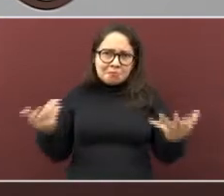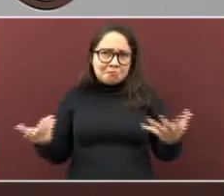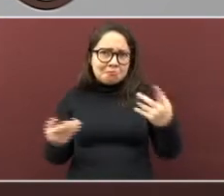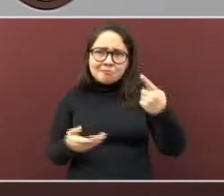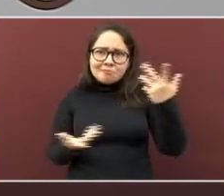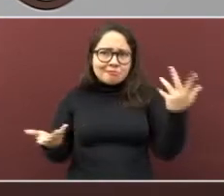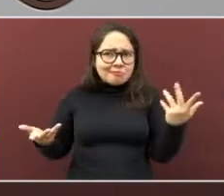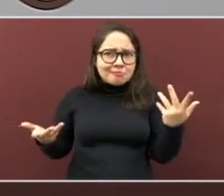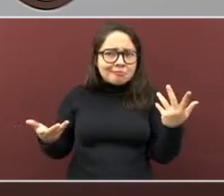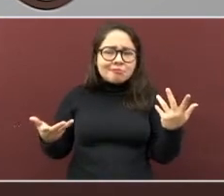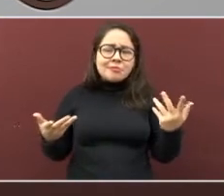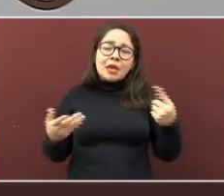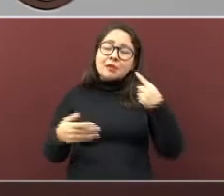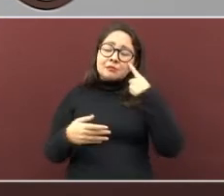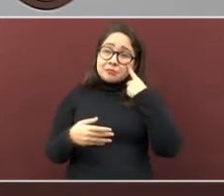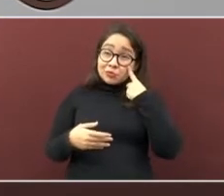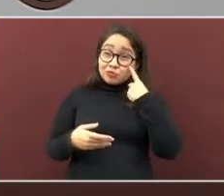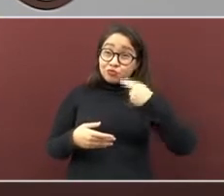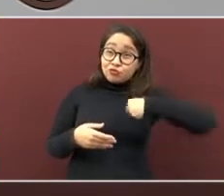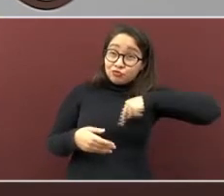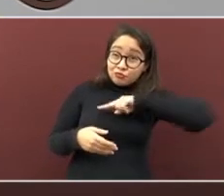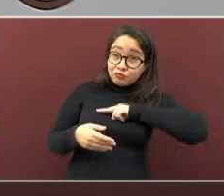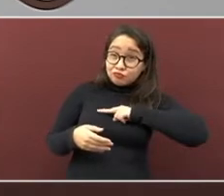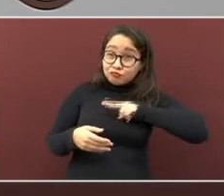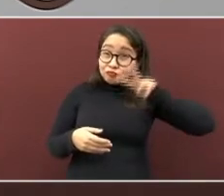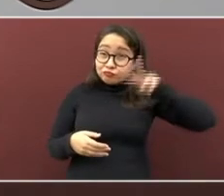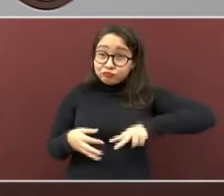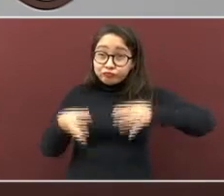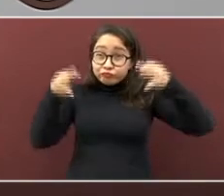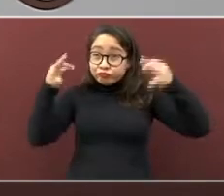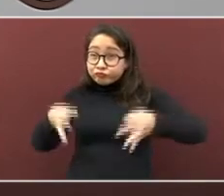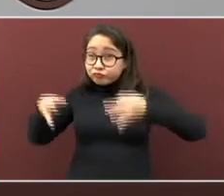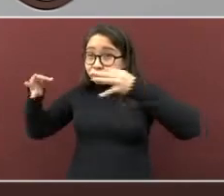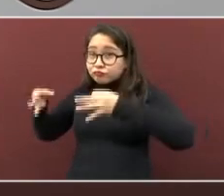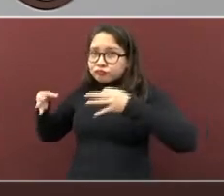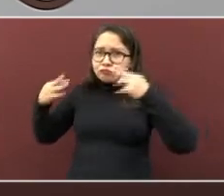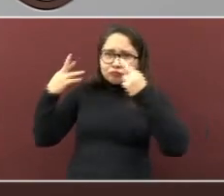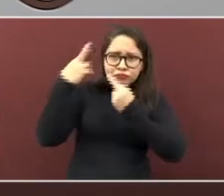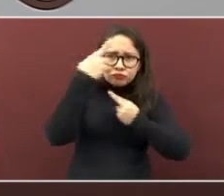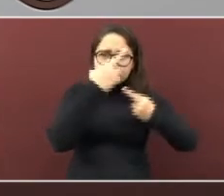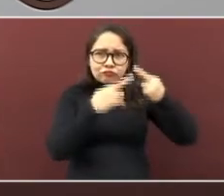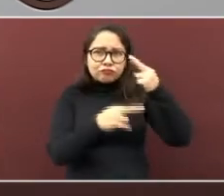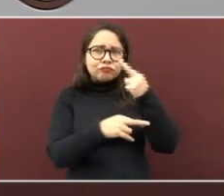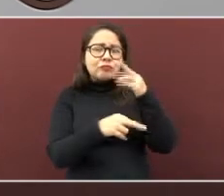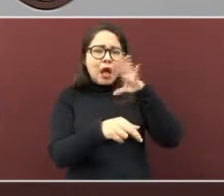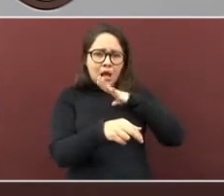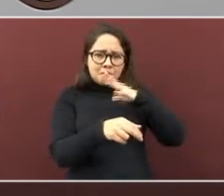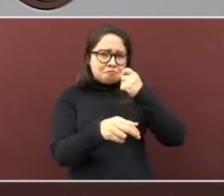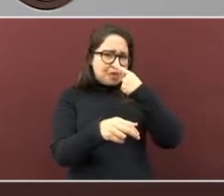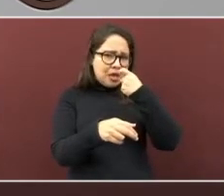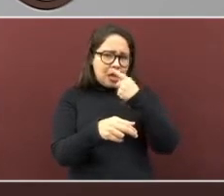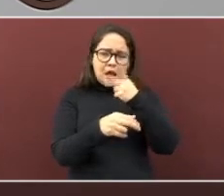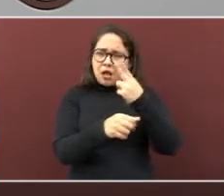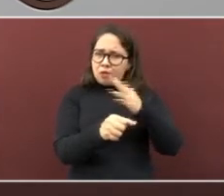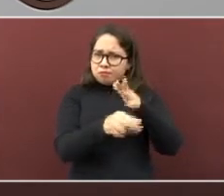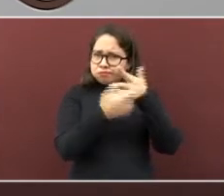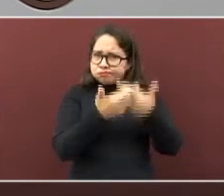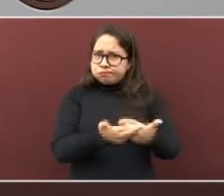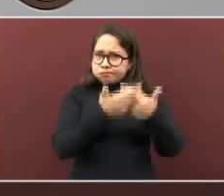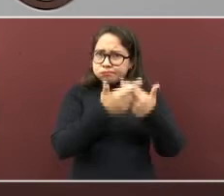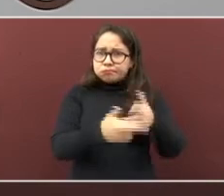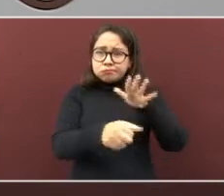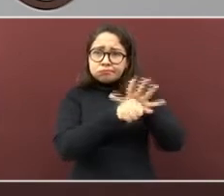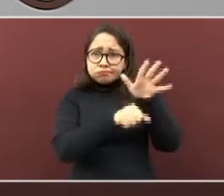miren ustedes, estamos corroborando que hay suficiente abasto de medicamentos, de